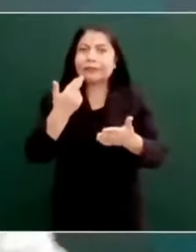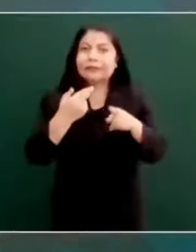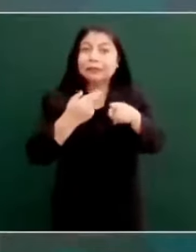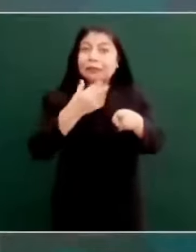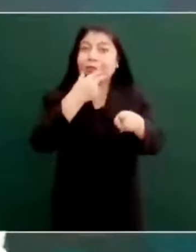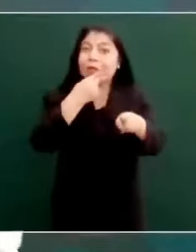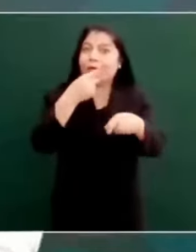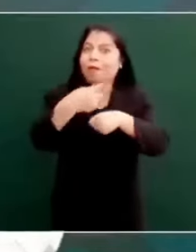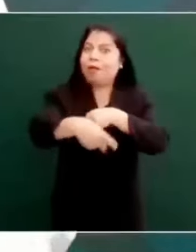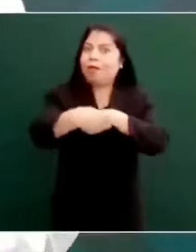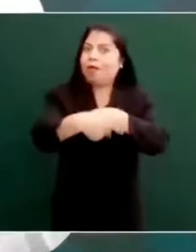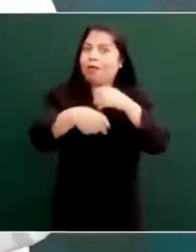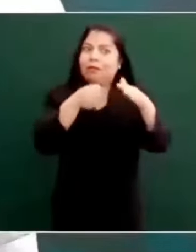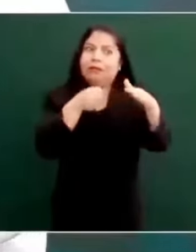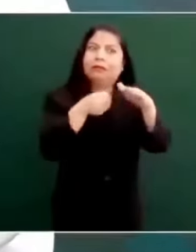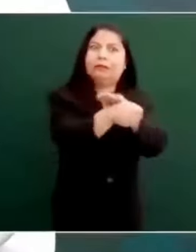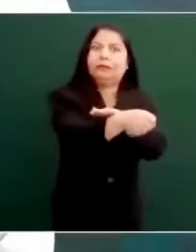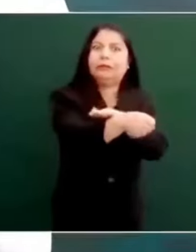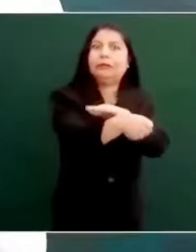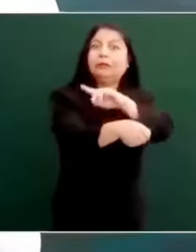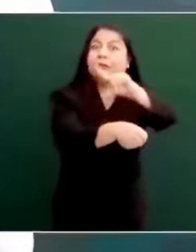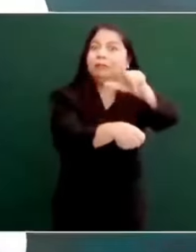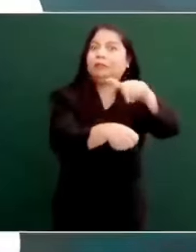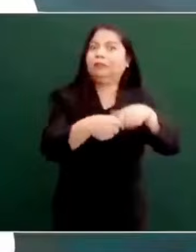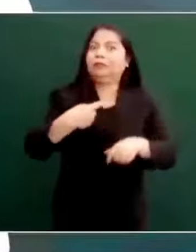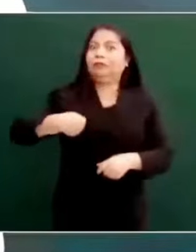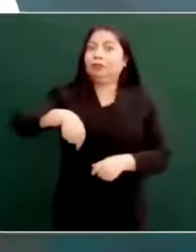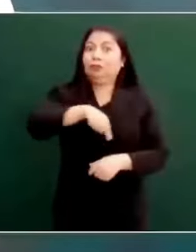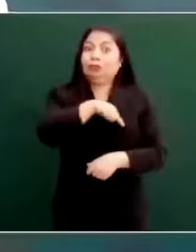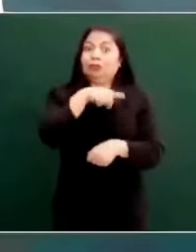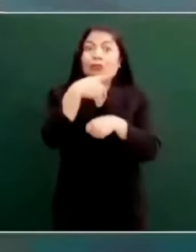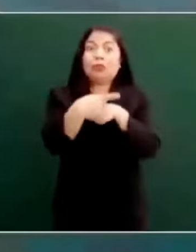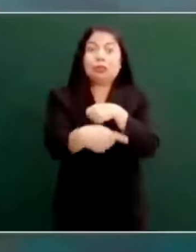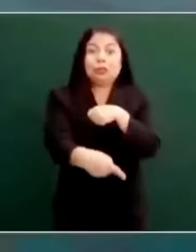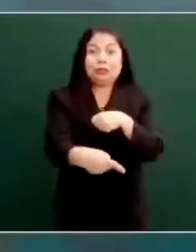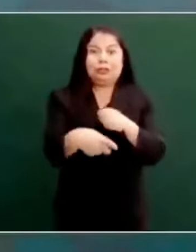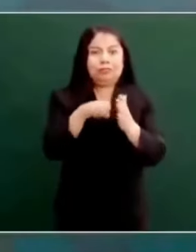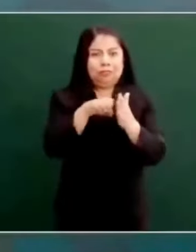a Ciro Gómez Leiva y todos,